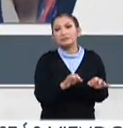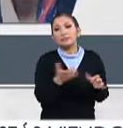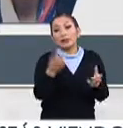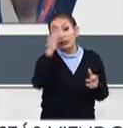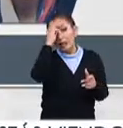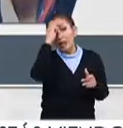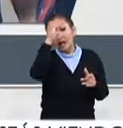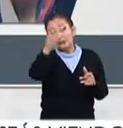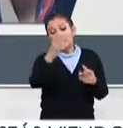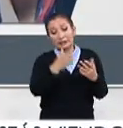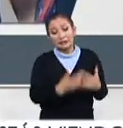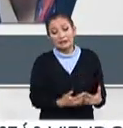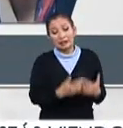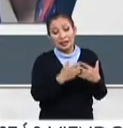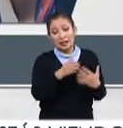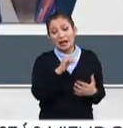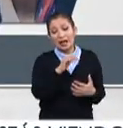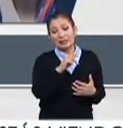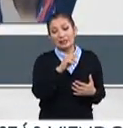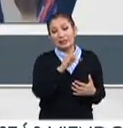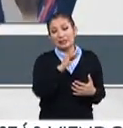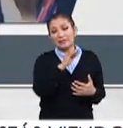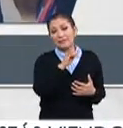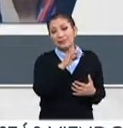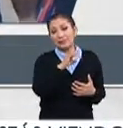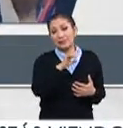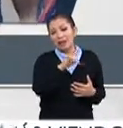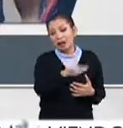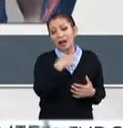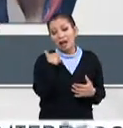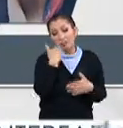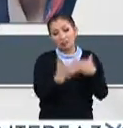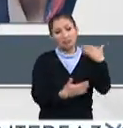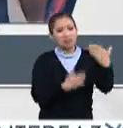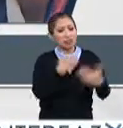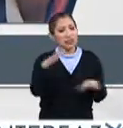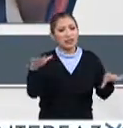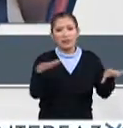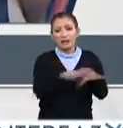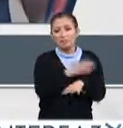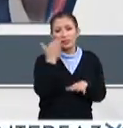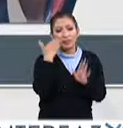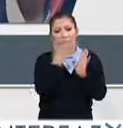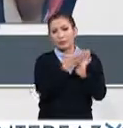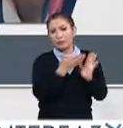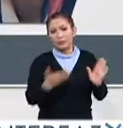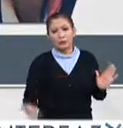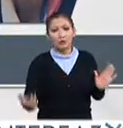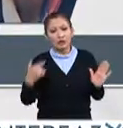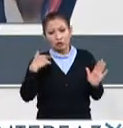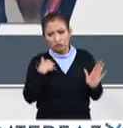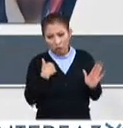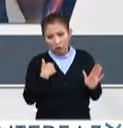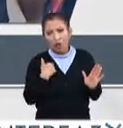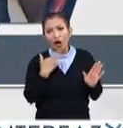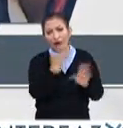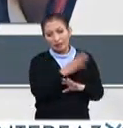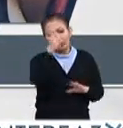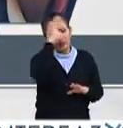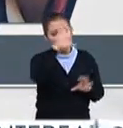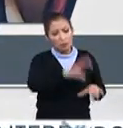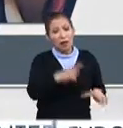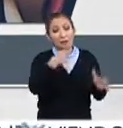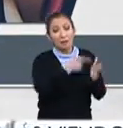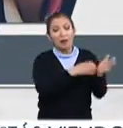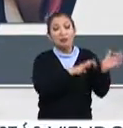de inteligencia artificial ha tenido un desarrollo y un cambio durante el tiempo. Yo estudié ciencias de la computación en